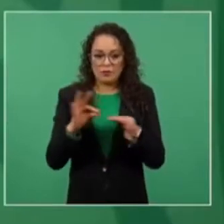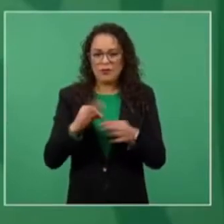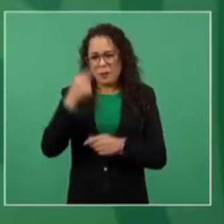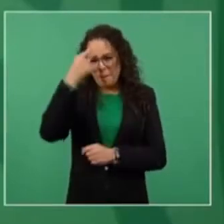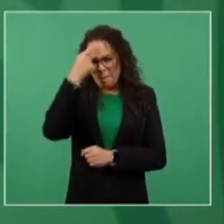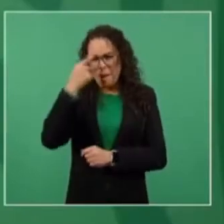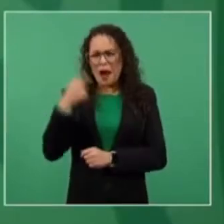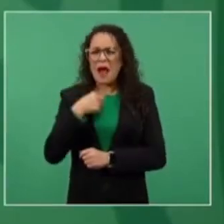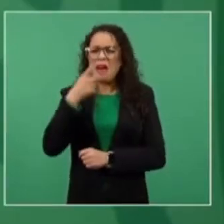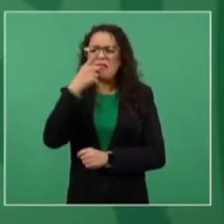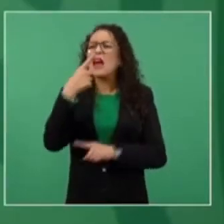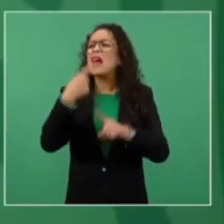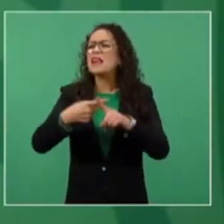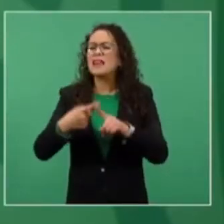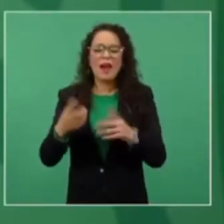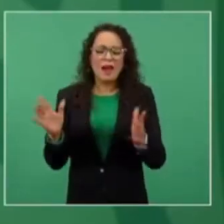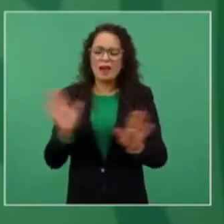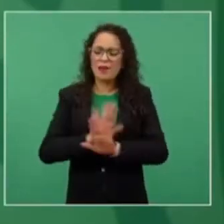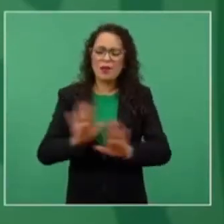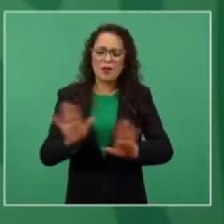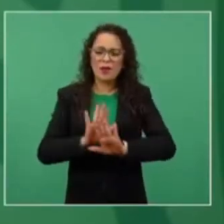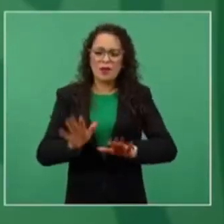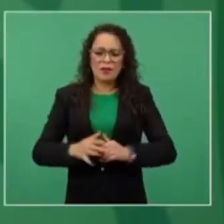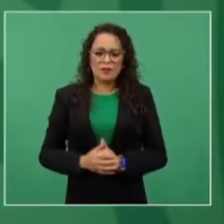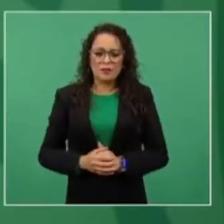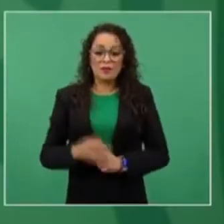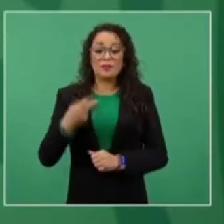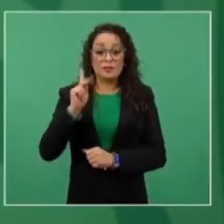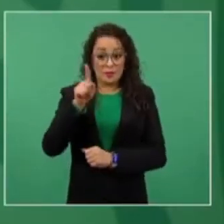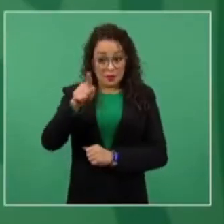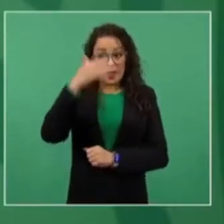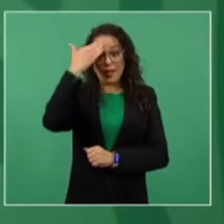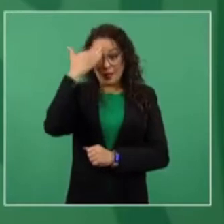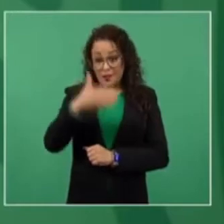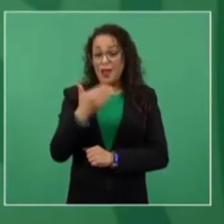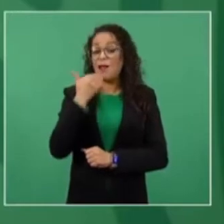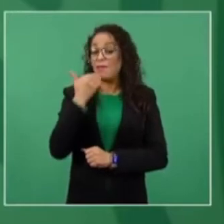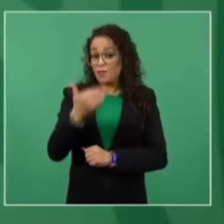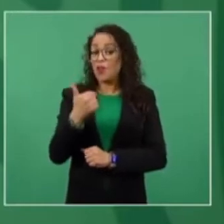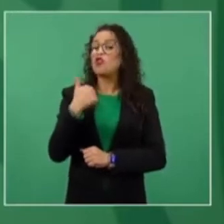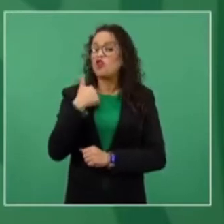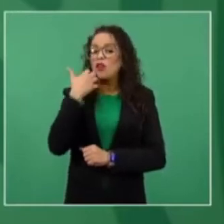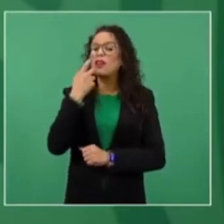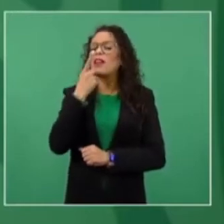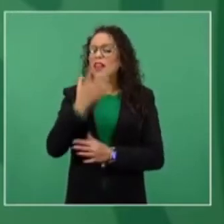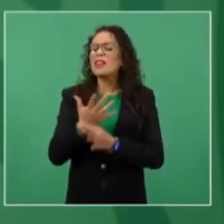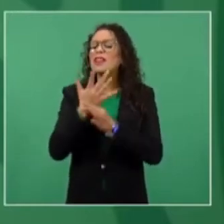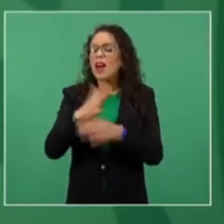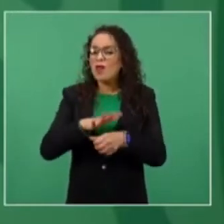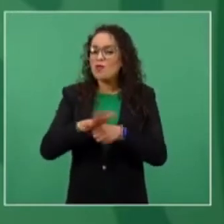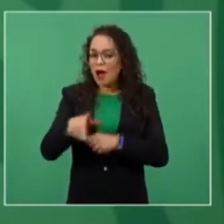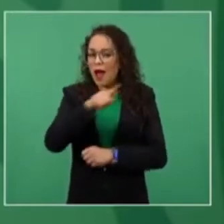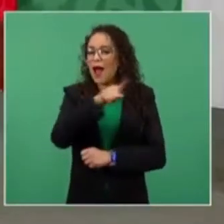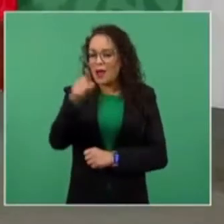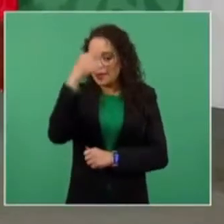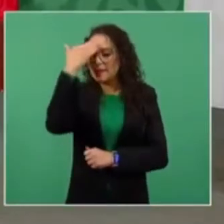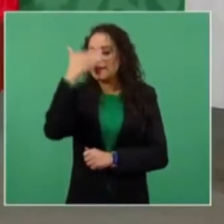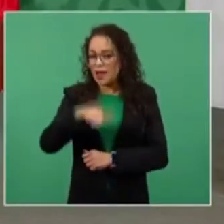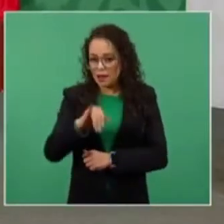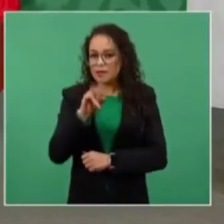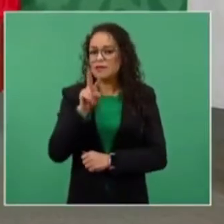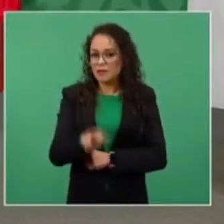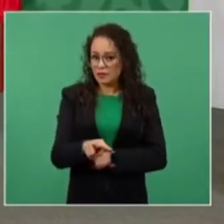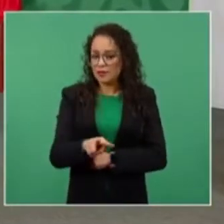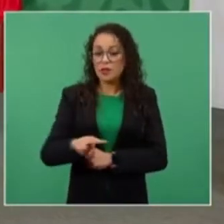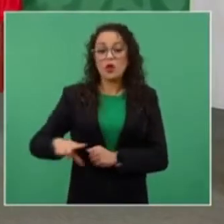caso, pero sí saben bien a lo que me estoy refiriendo, tanto gobernadores,